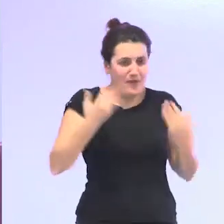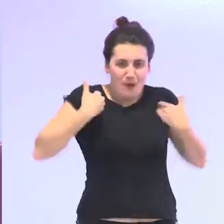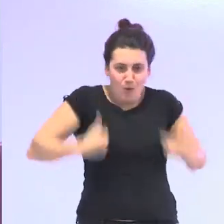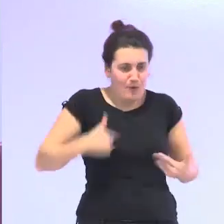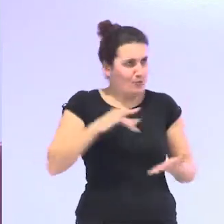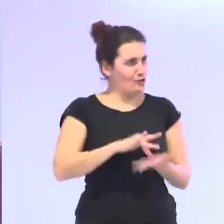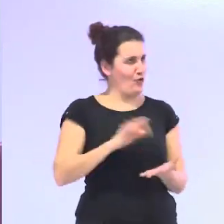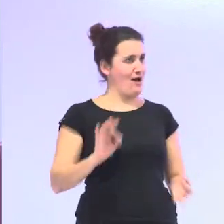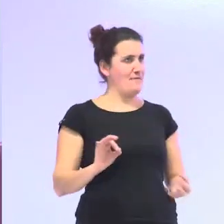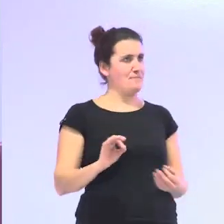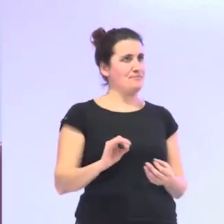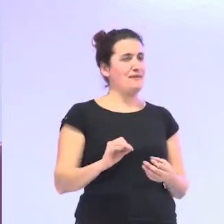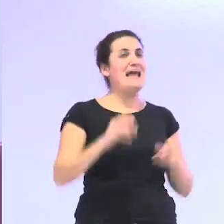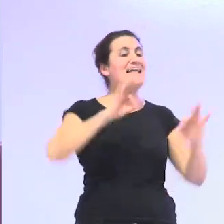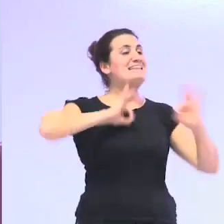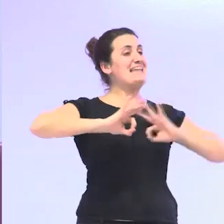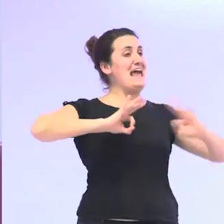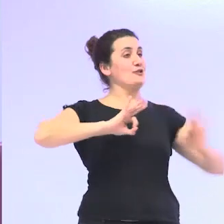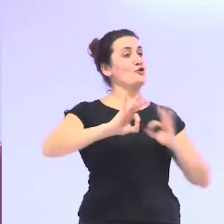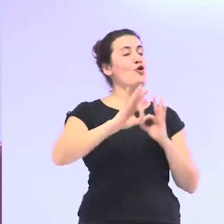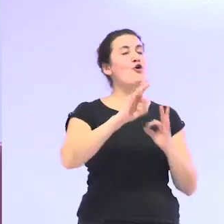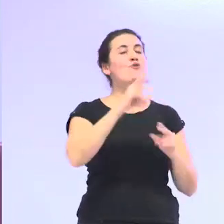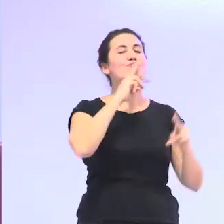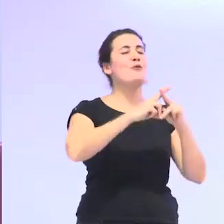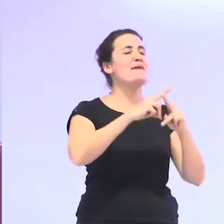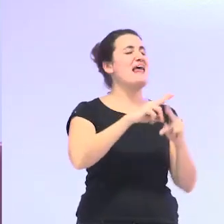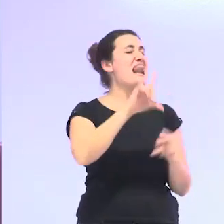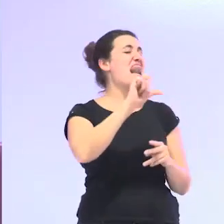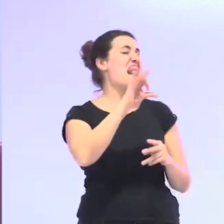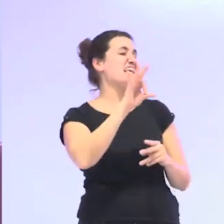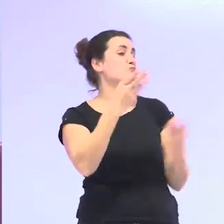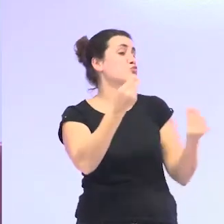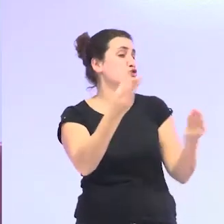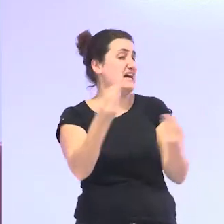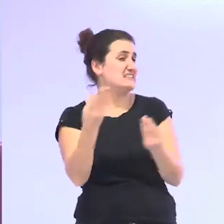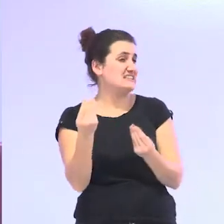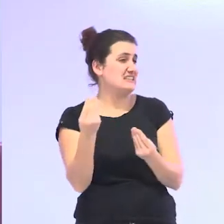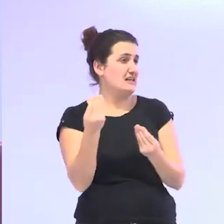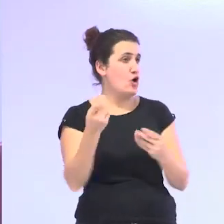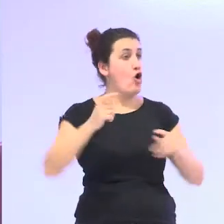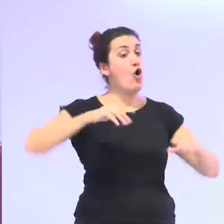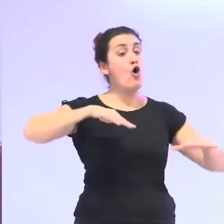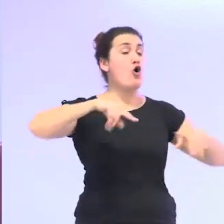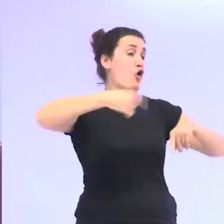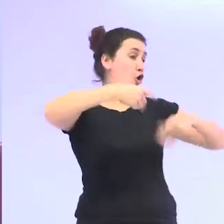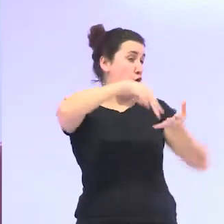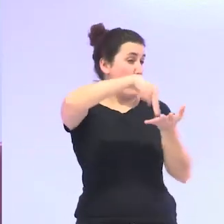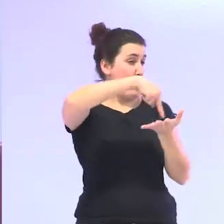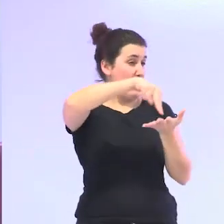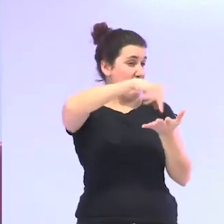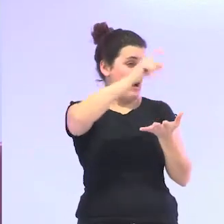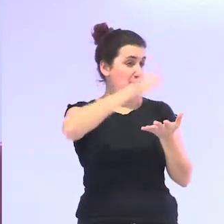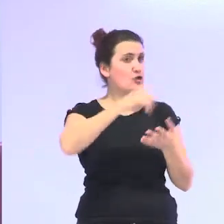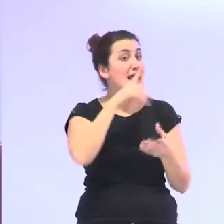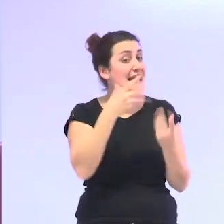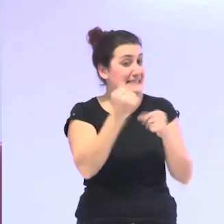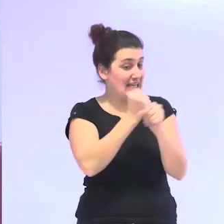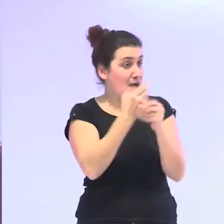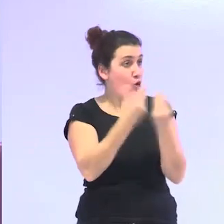nuestros cuerpos hay una obra de teatro que se llama Las Muchas que lo ha hecho una coreógrafa y que trabaja con mujeres en las